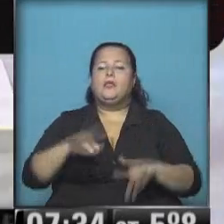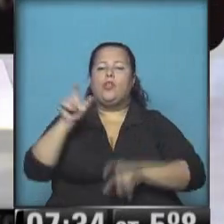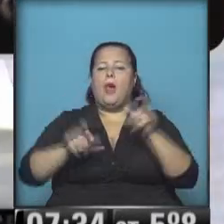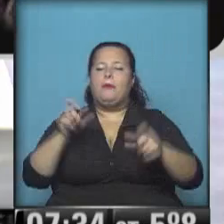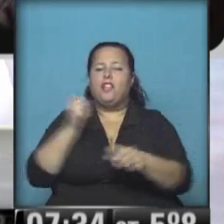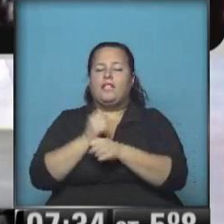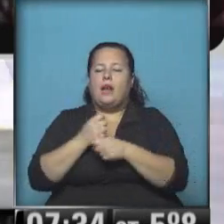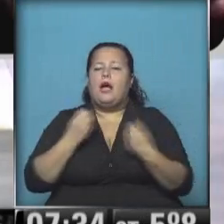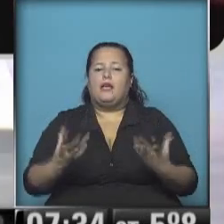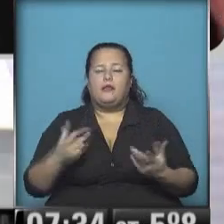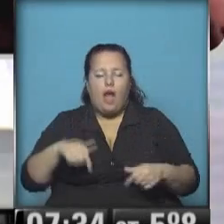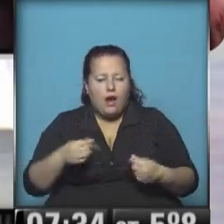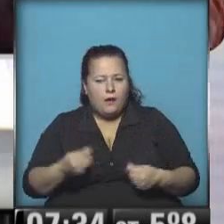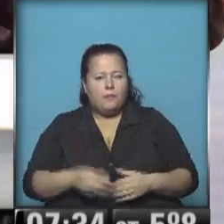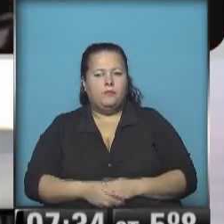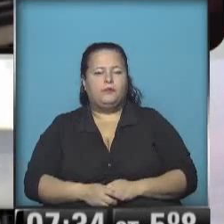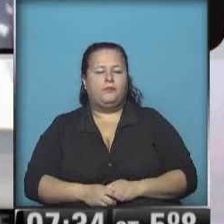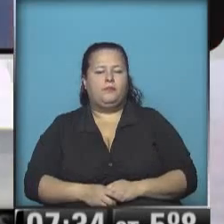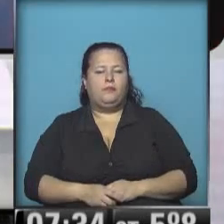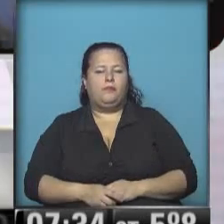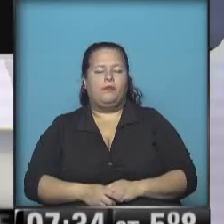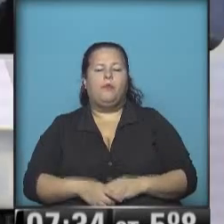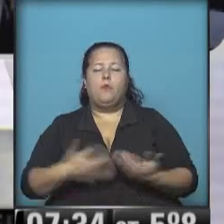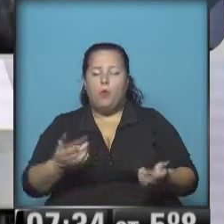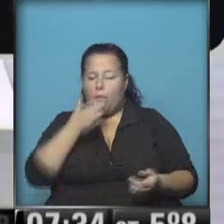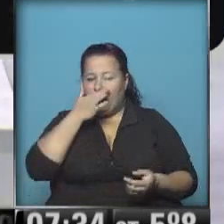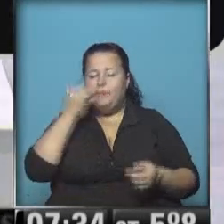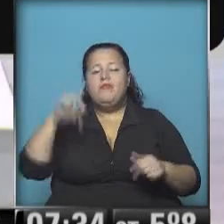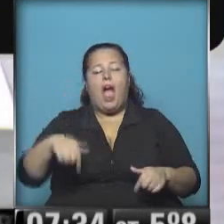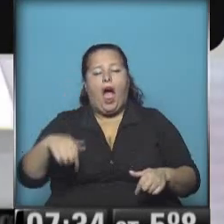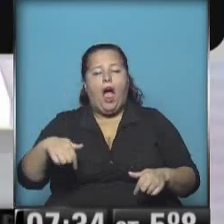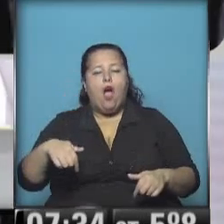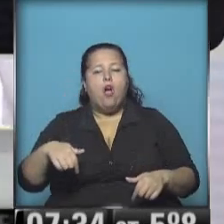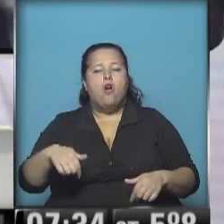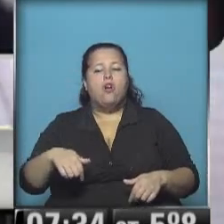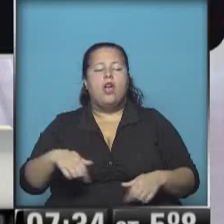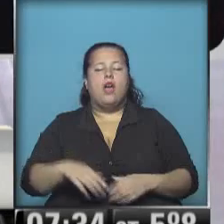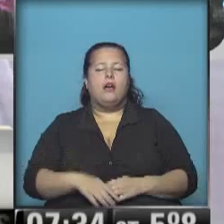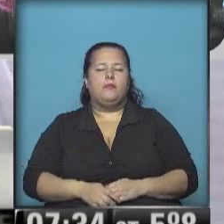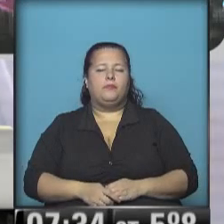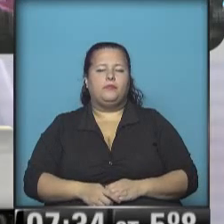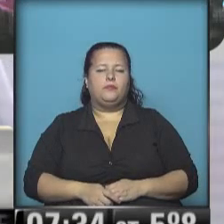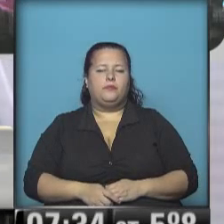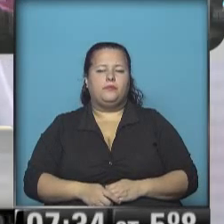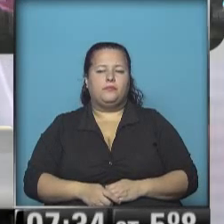trabajadores entonces, Mauricio? Bueno, en este momento se están realizando